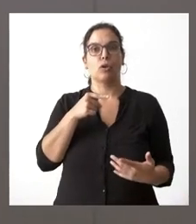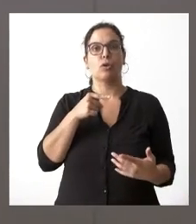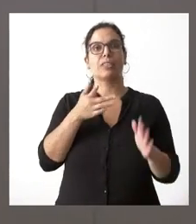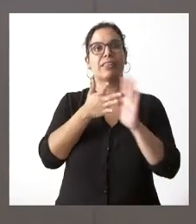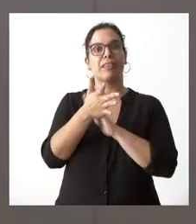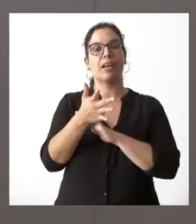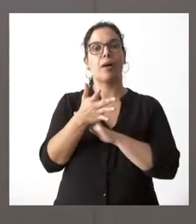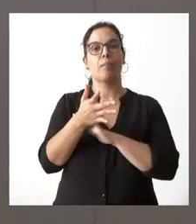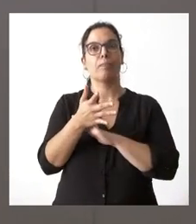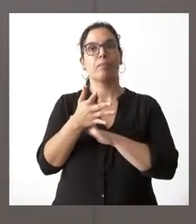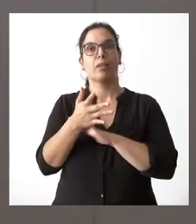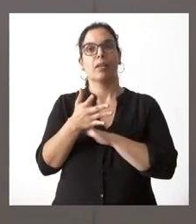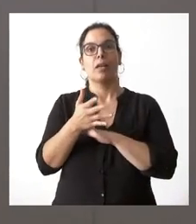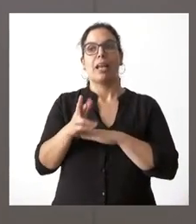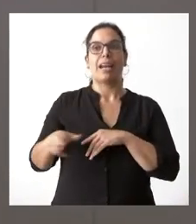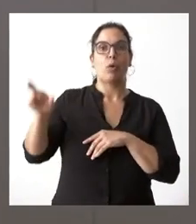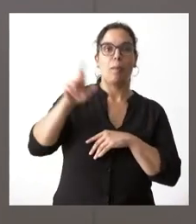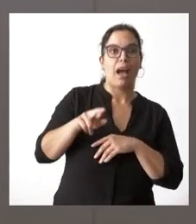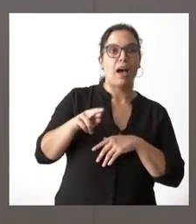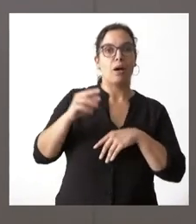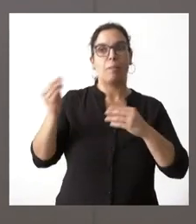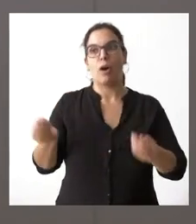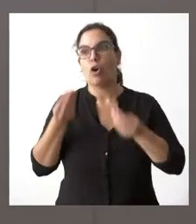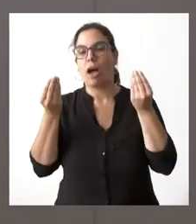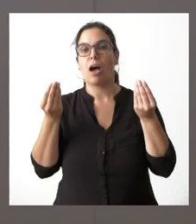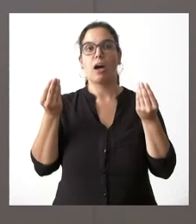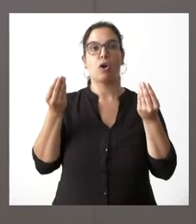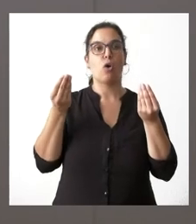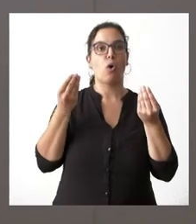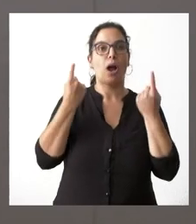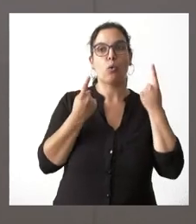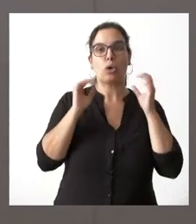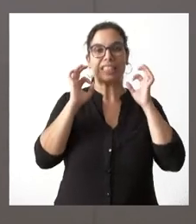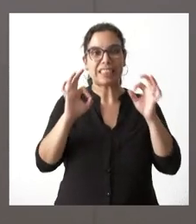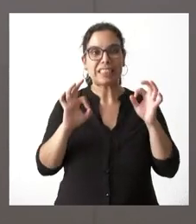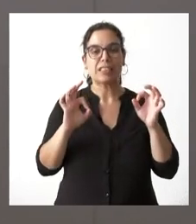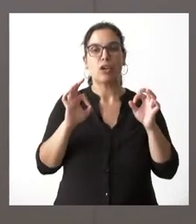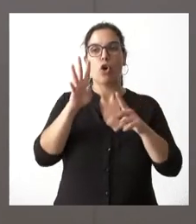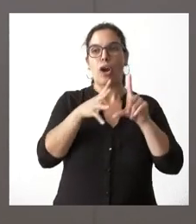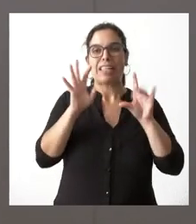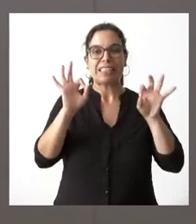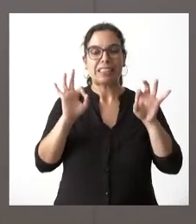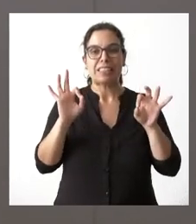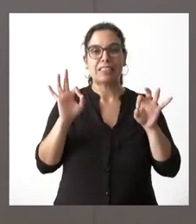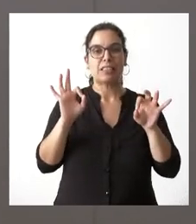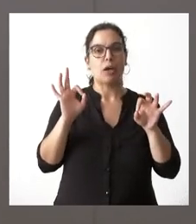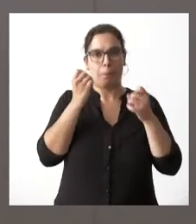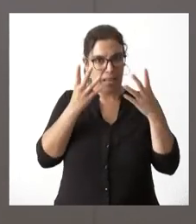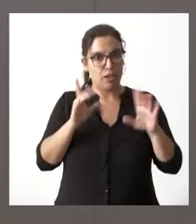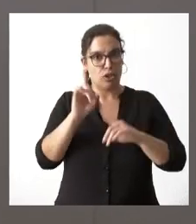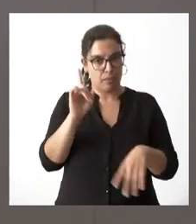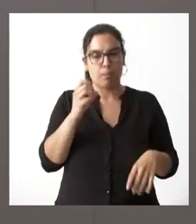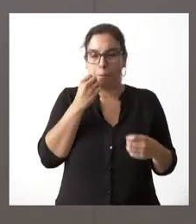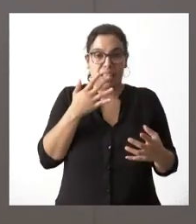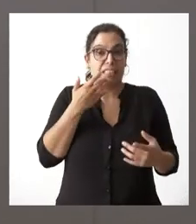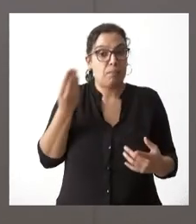los servicios que ya hubiera no mejorar algún tipo de servicio concreto no mejorar un horario específico que todo es bienvenido si es que se va